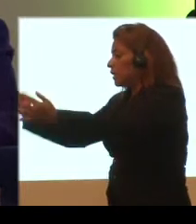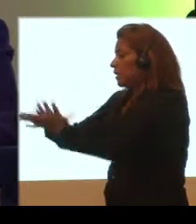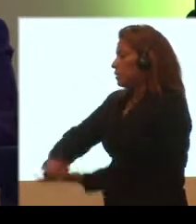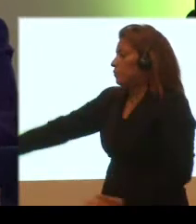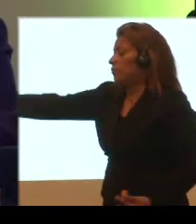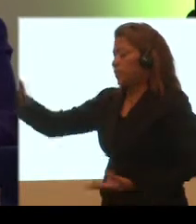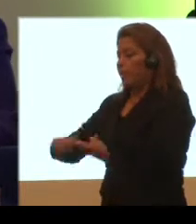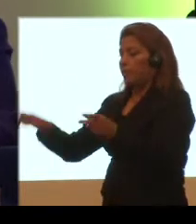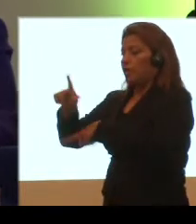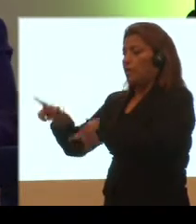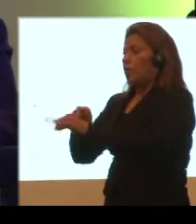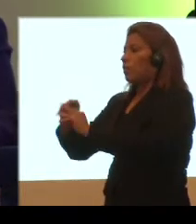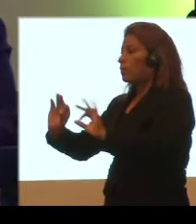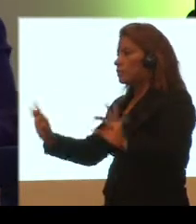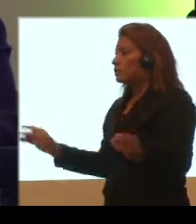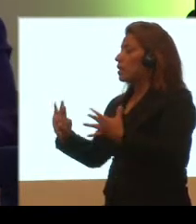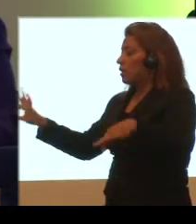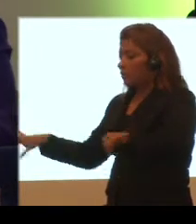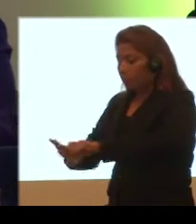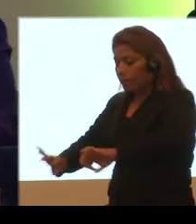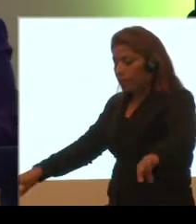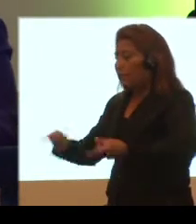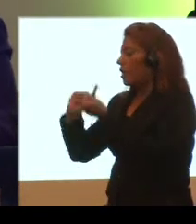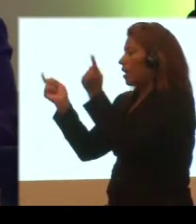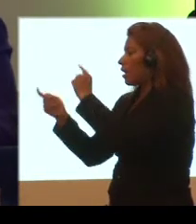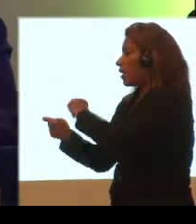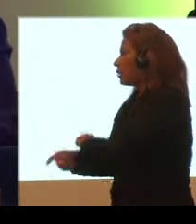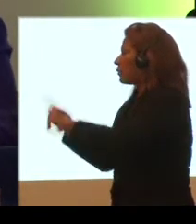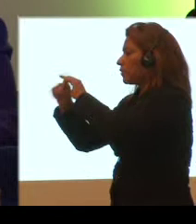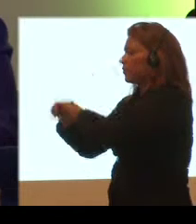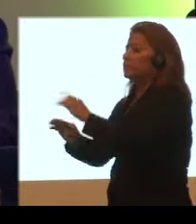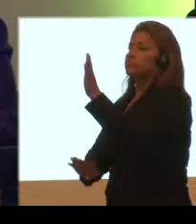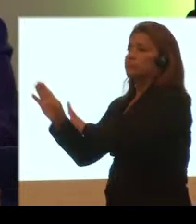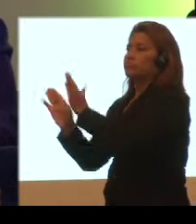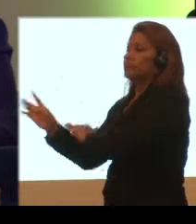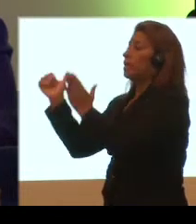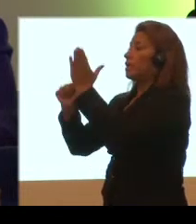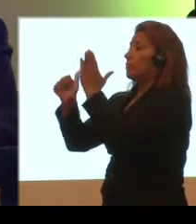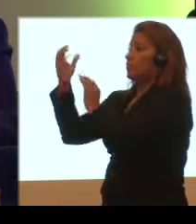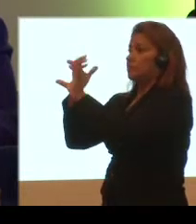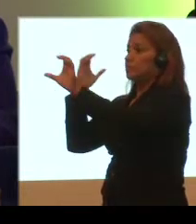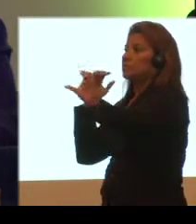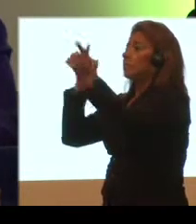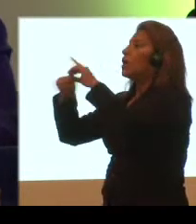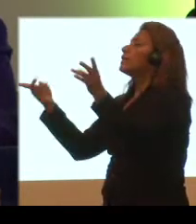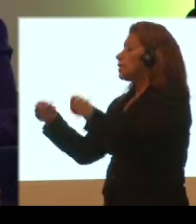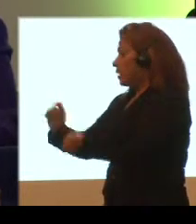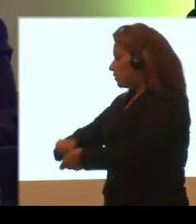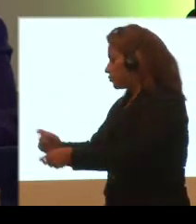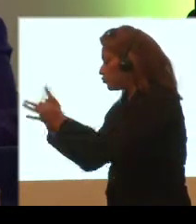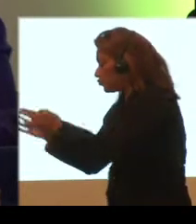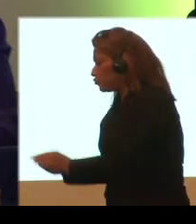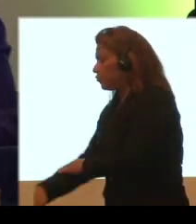sanitaria, servicios básicos, cambios en la matriz productiva. El Ministerio de Transporte y Obras Públicas en los últimos 6